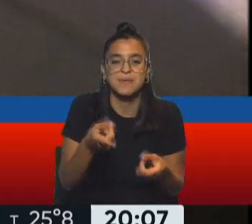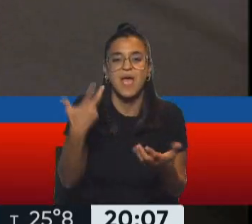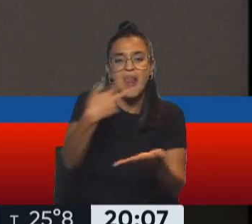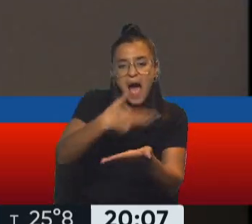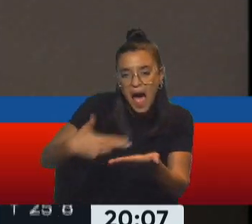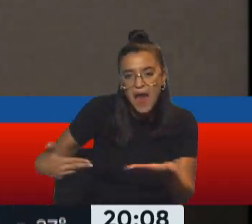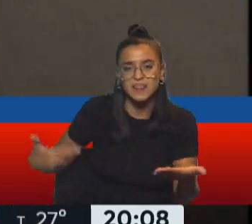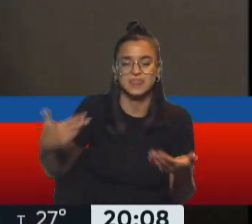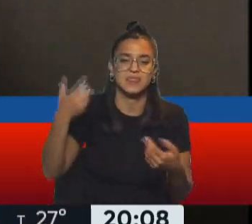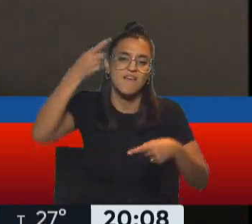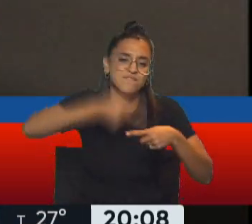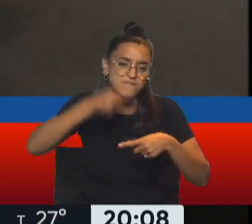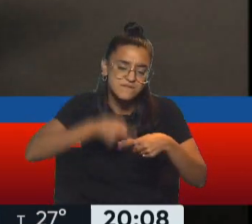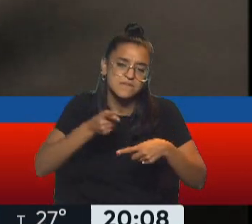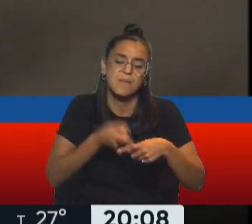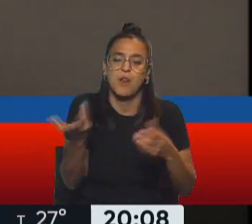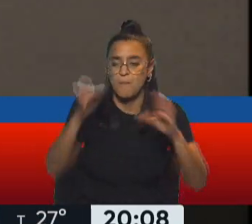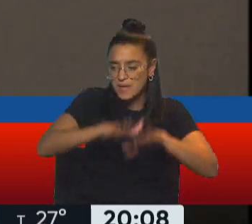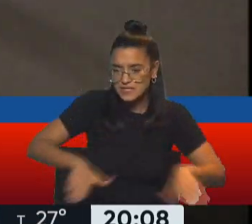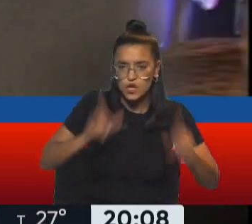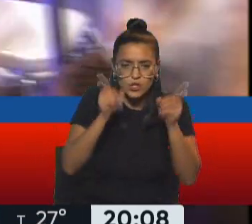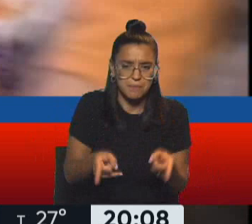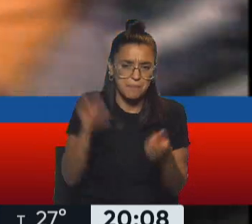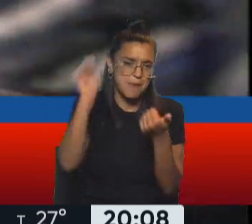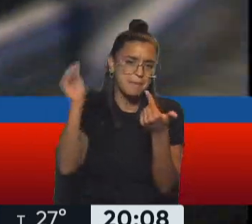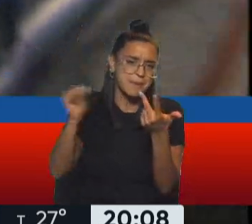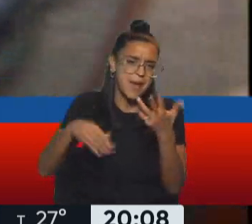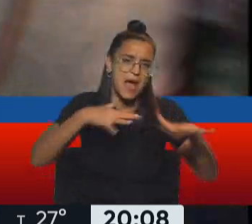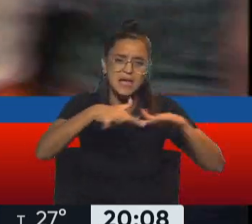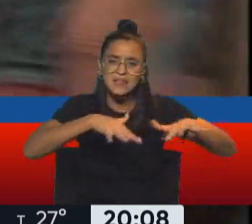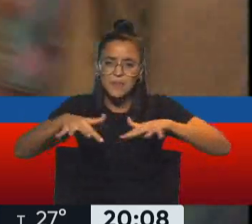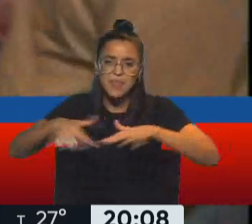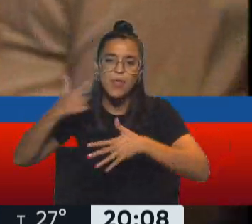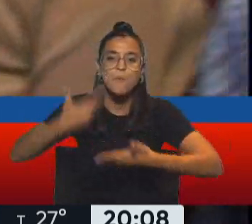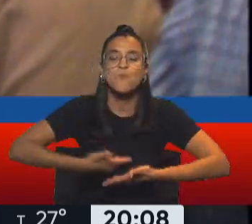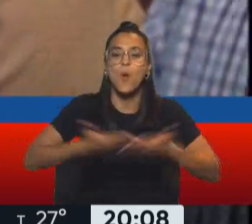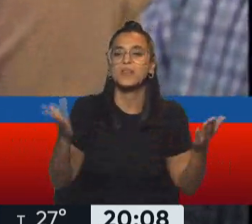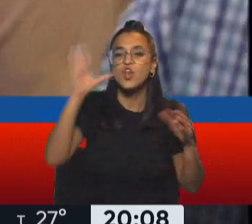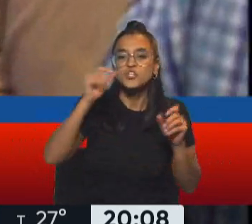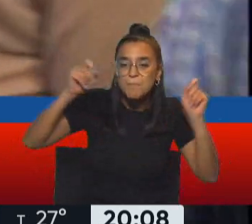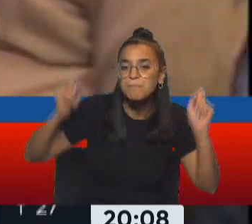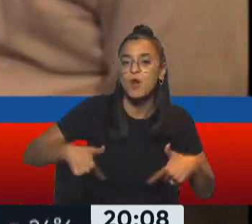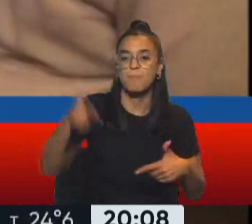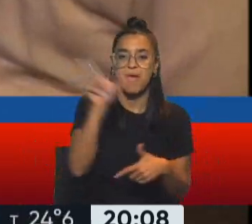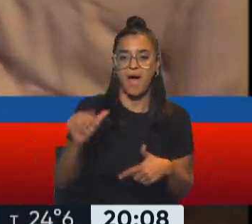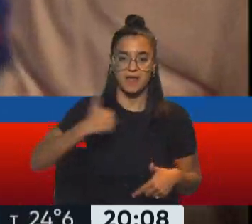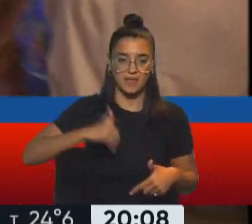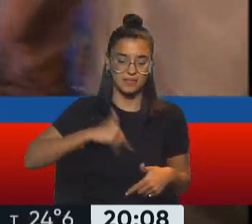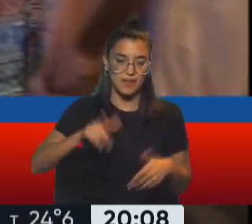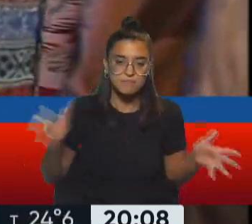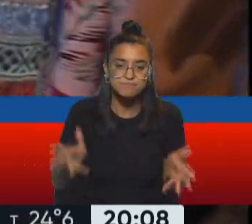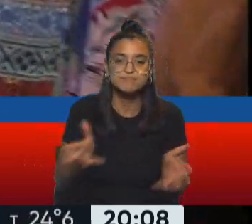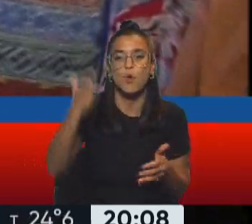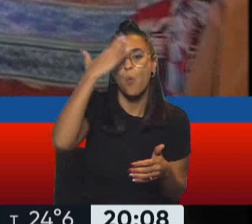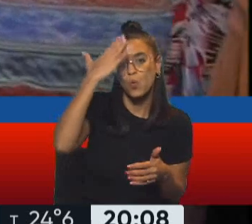arte, eventos para los más chicos y mucho más con el fin de mostrar una noche típica argentina. Promover